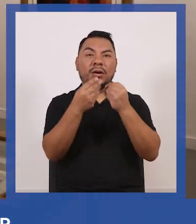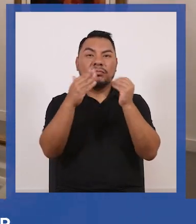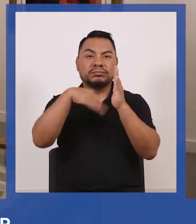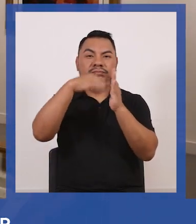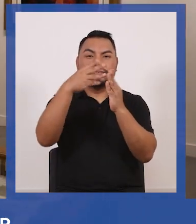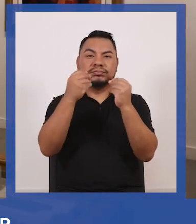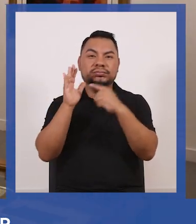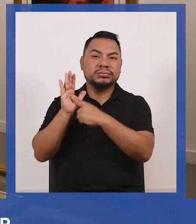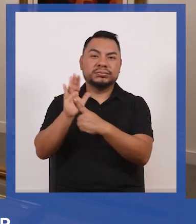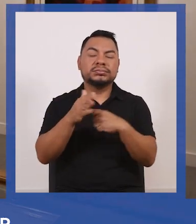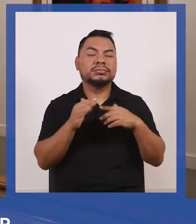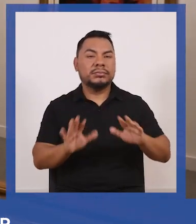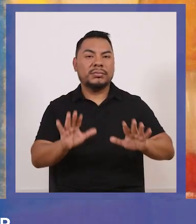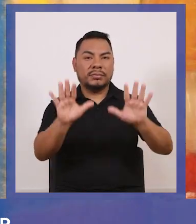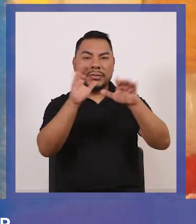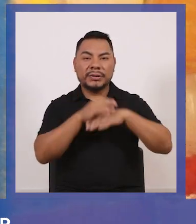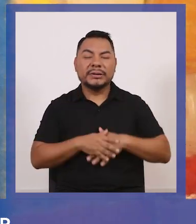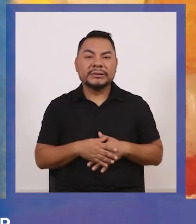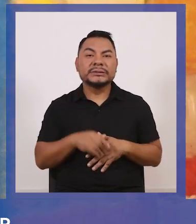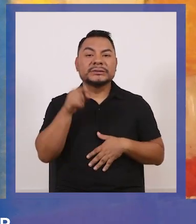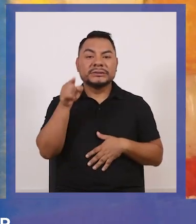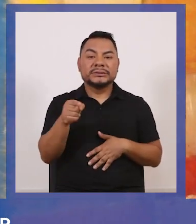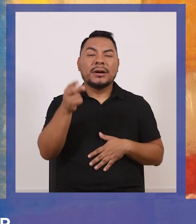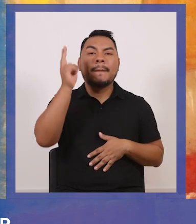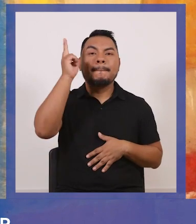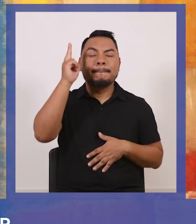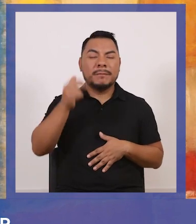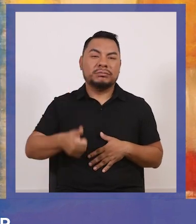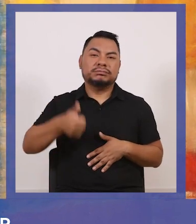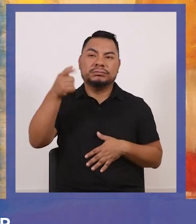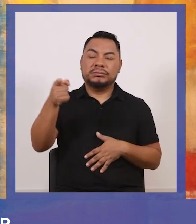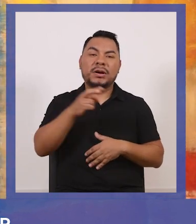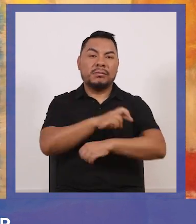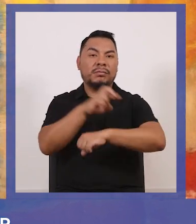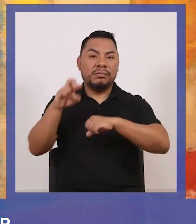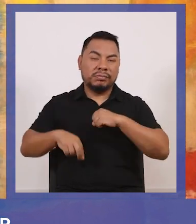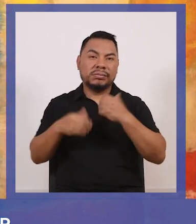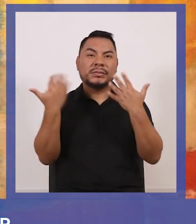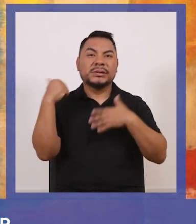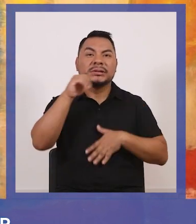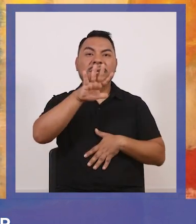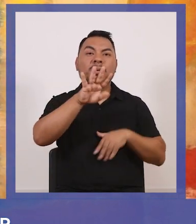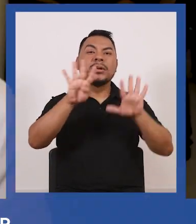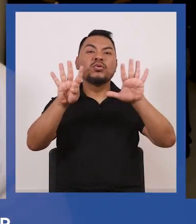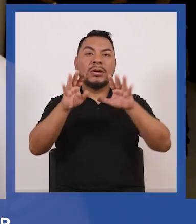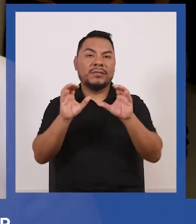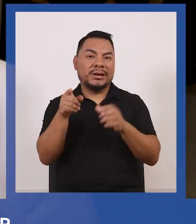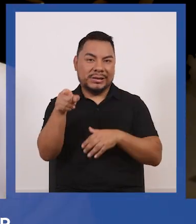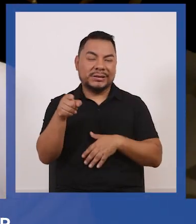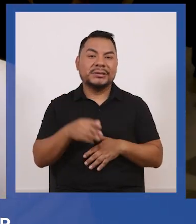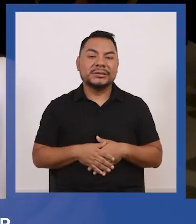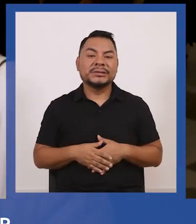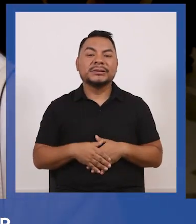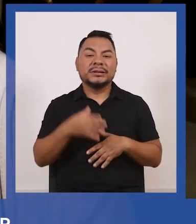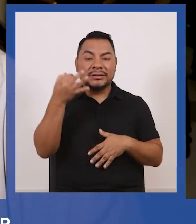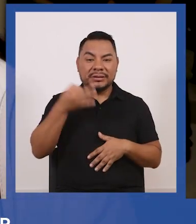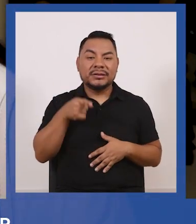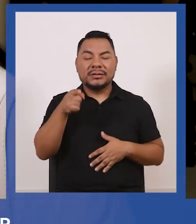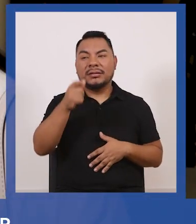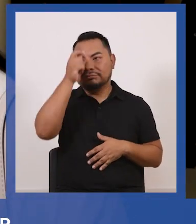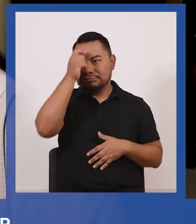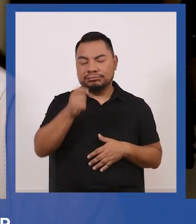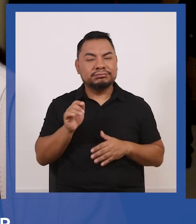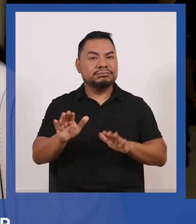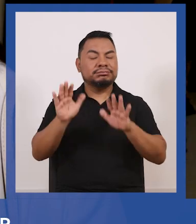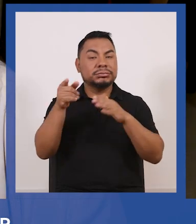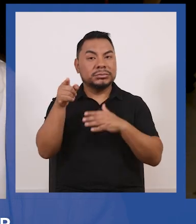reúne son extraordinarias y es un maestro de las promociones del 59 y realmente admirable